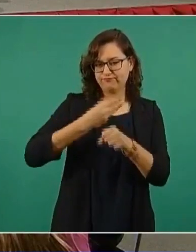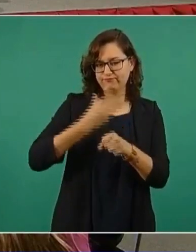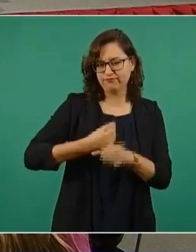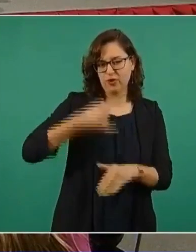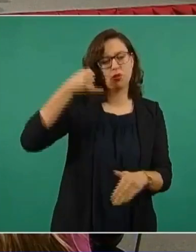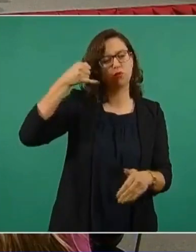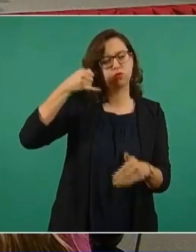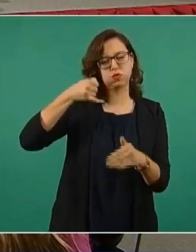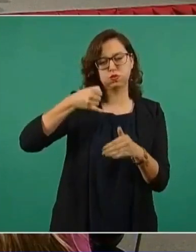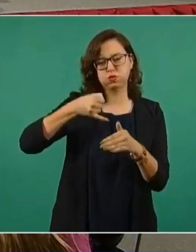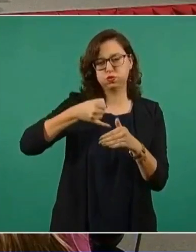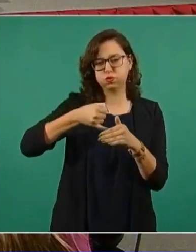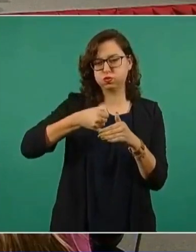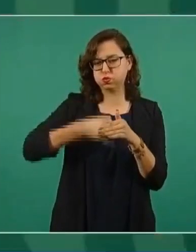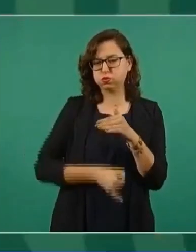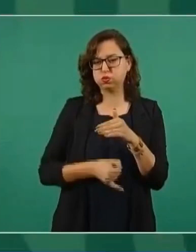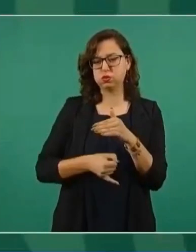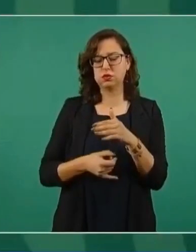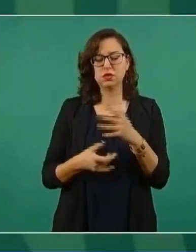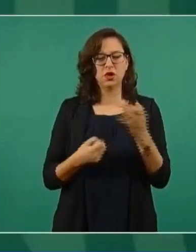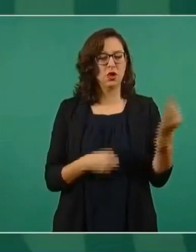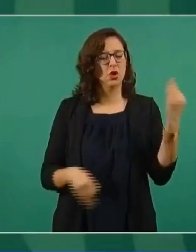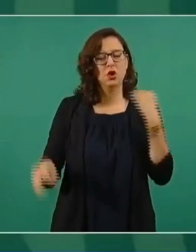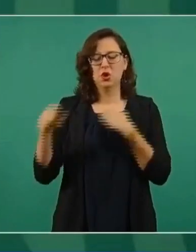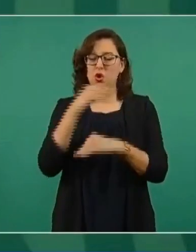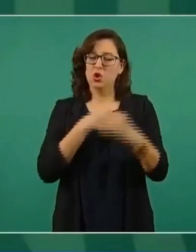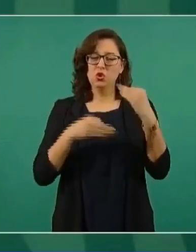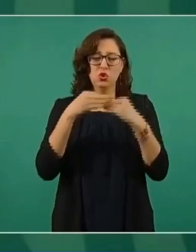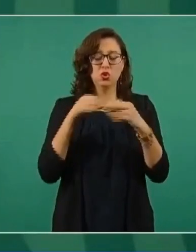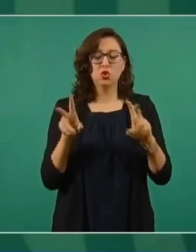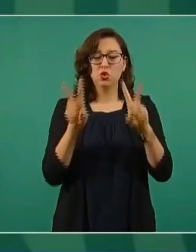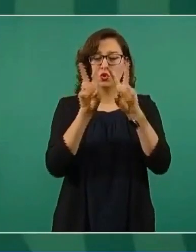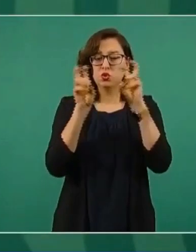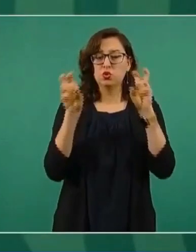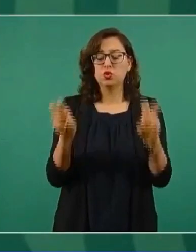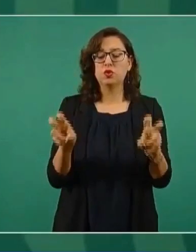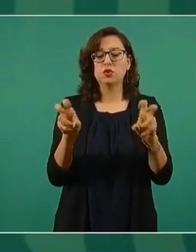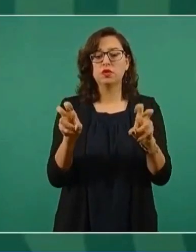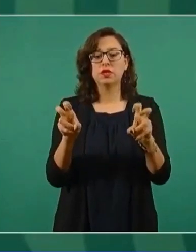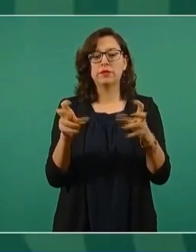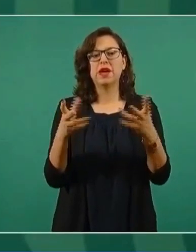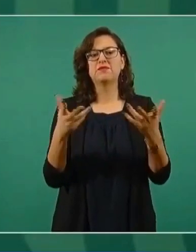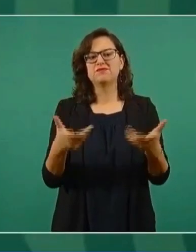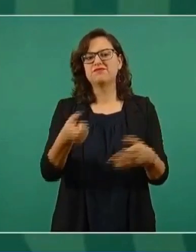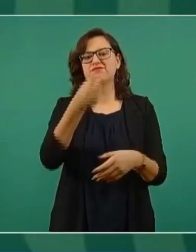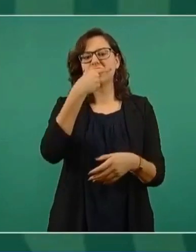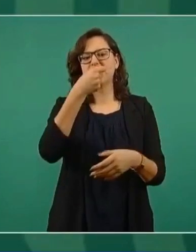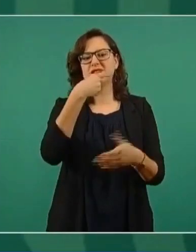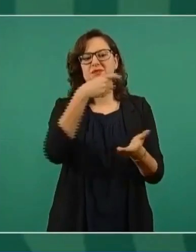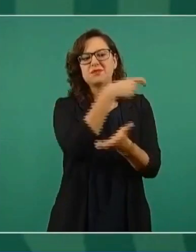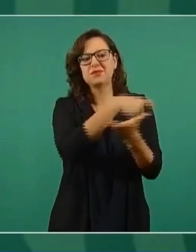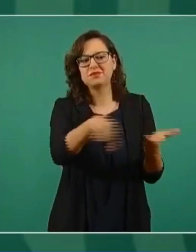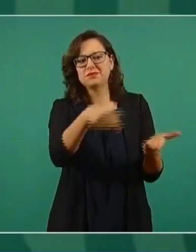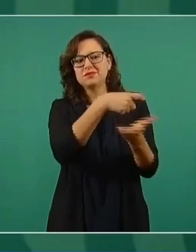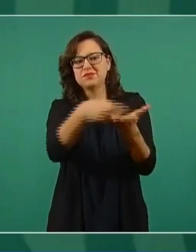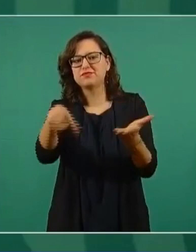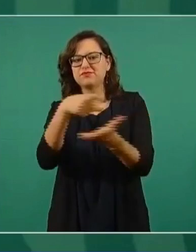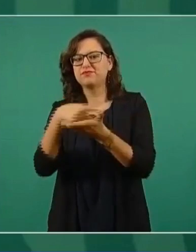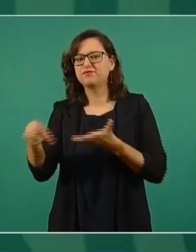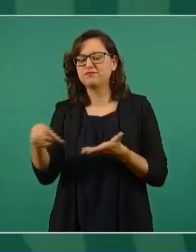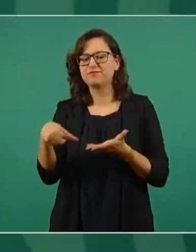en todo lo relacionado con la adquisición de los medicamentos,